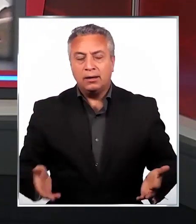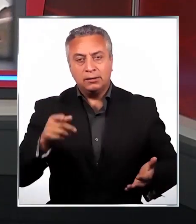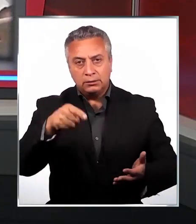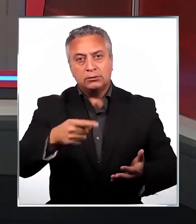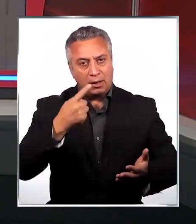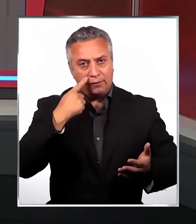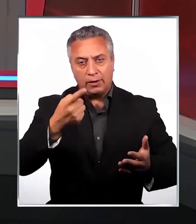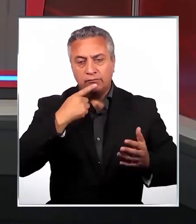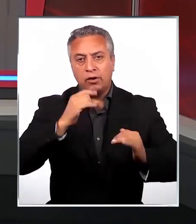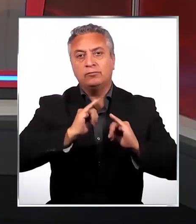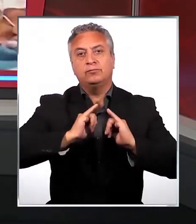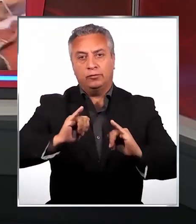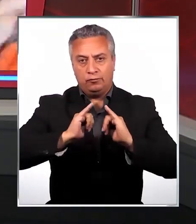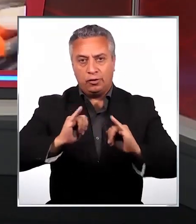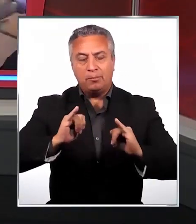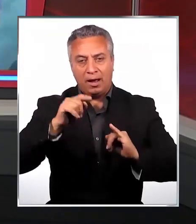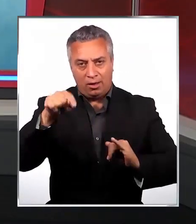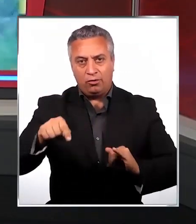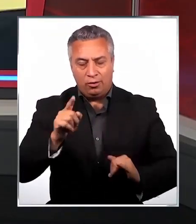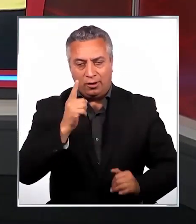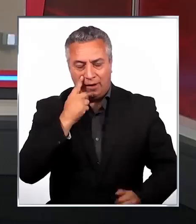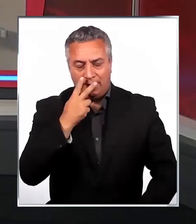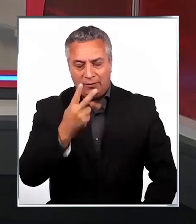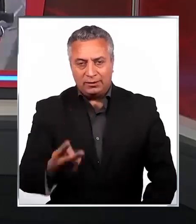preparamos junto a Francisco Arriagada.